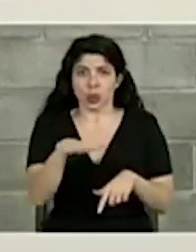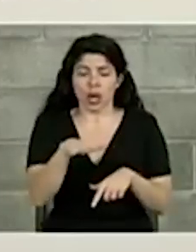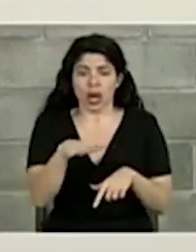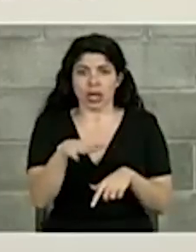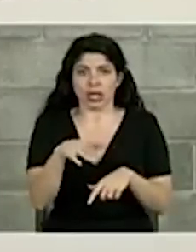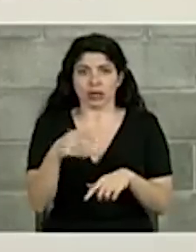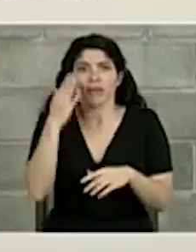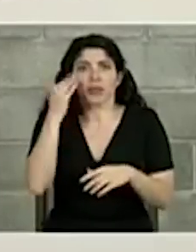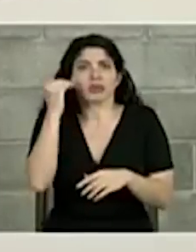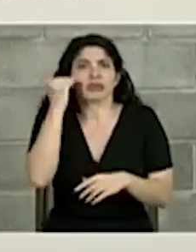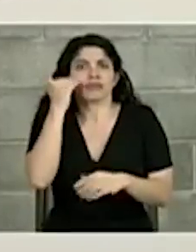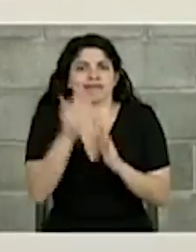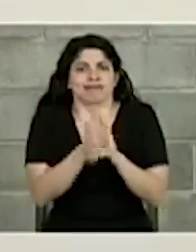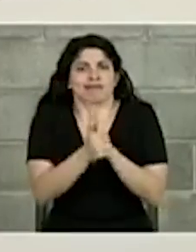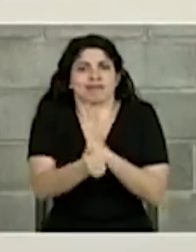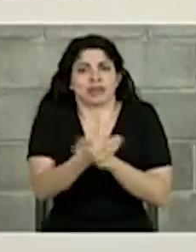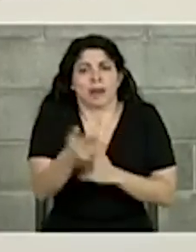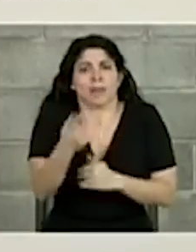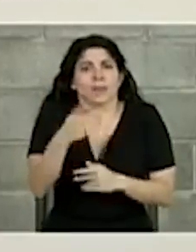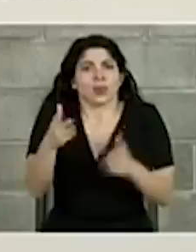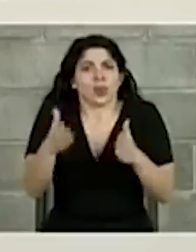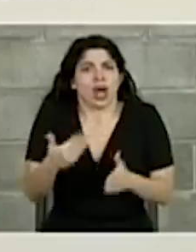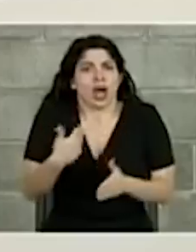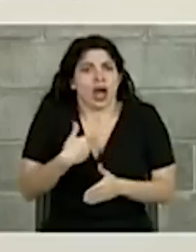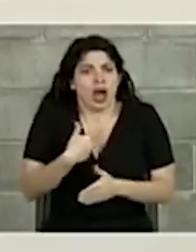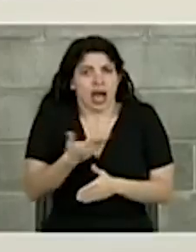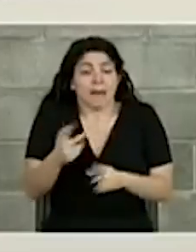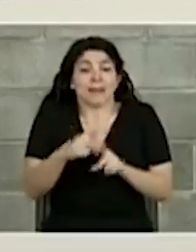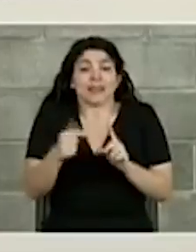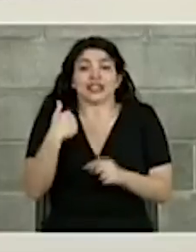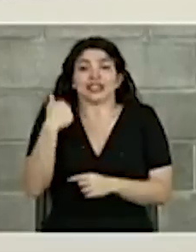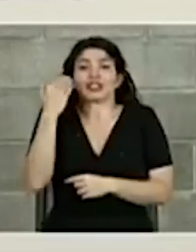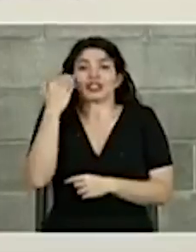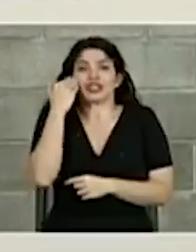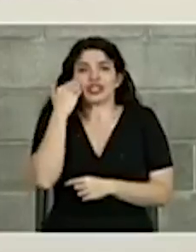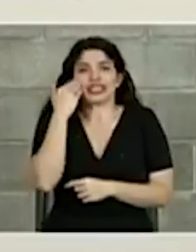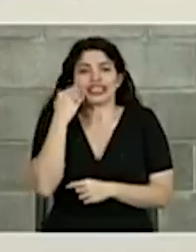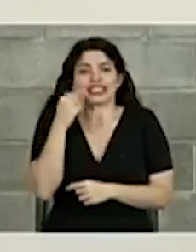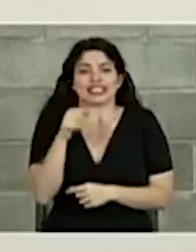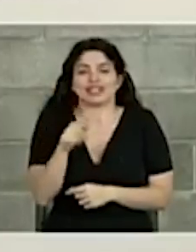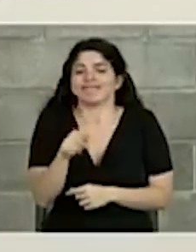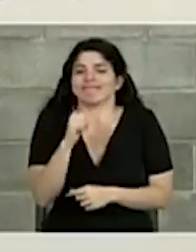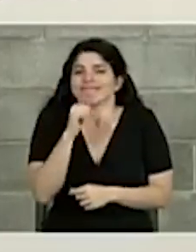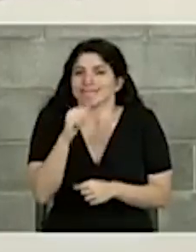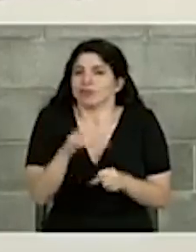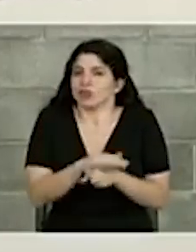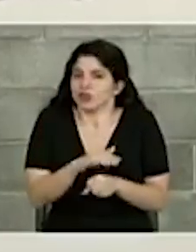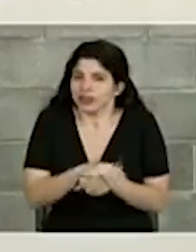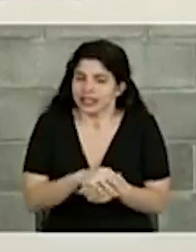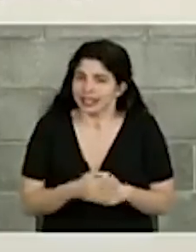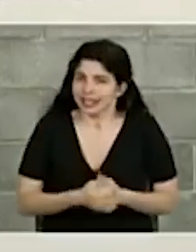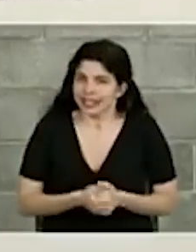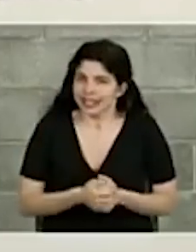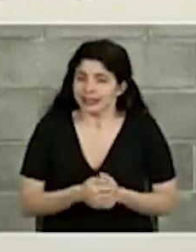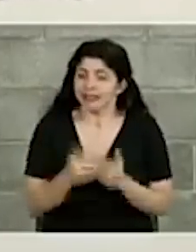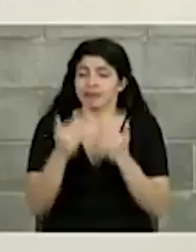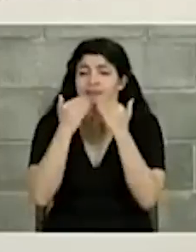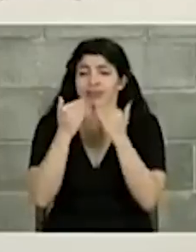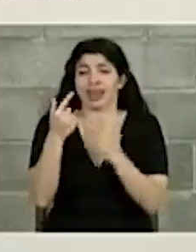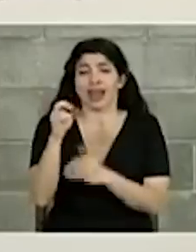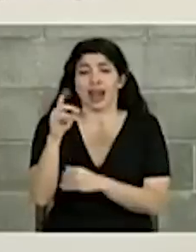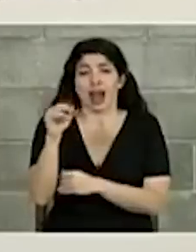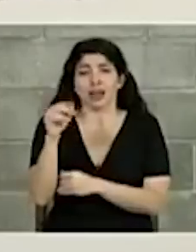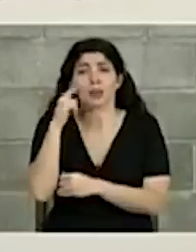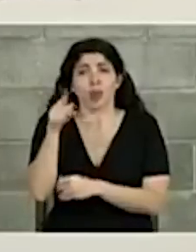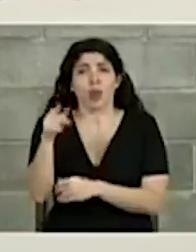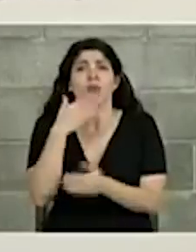Valiéndonos del talento de las y los puntarenenses. Pero sé que no es, sé que no es suficiente. Le agradezco, don Gerardo, porque